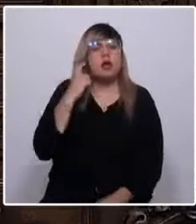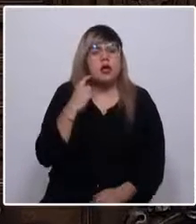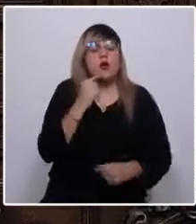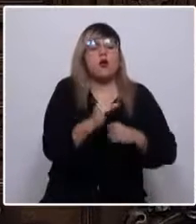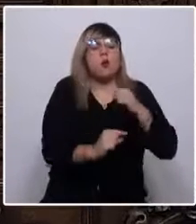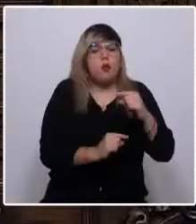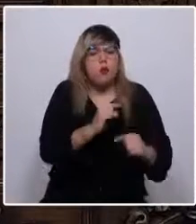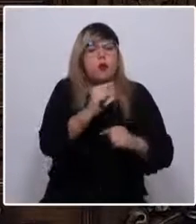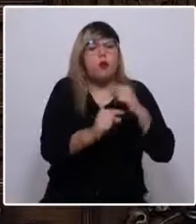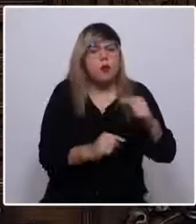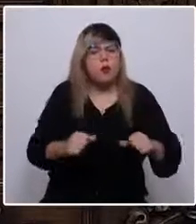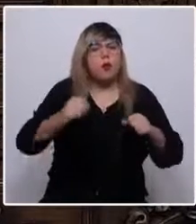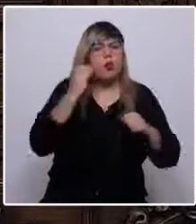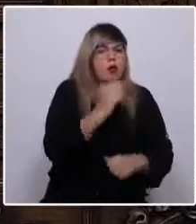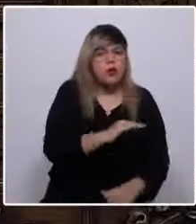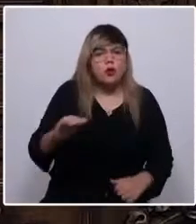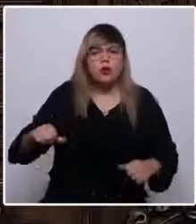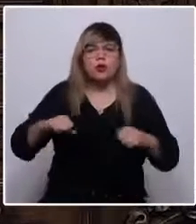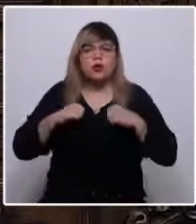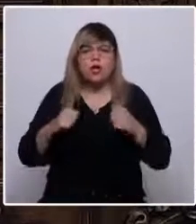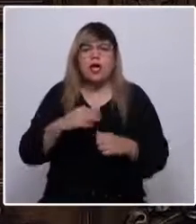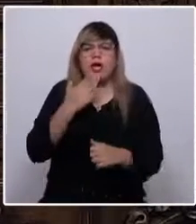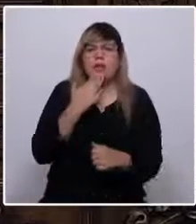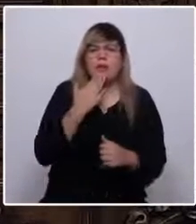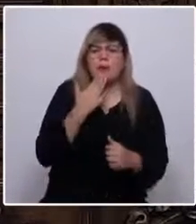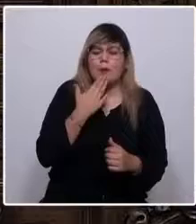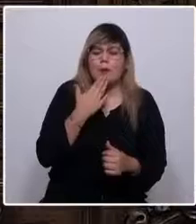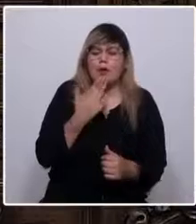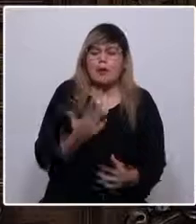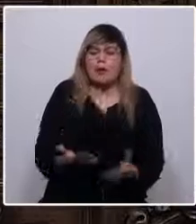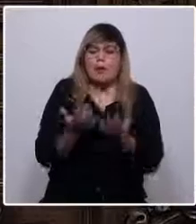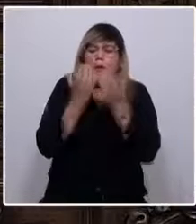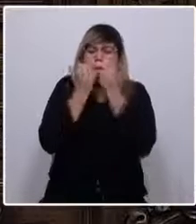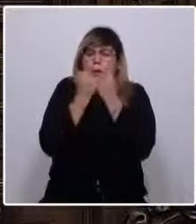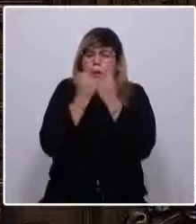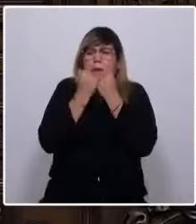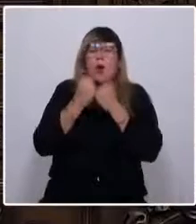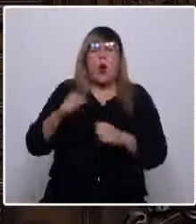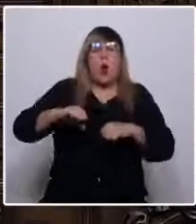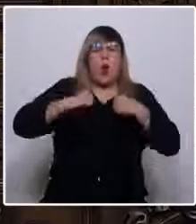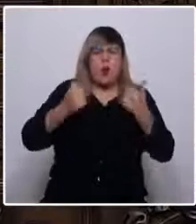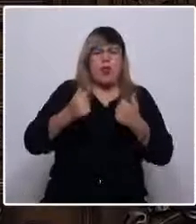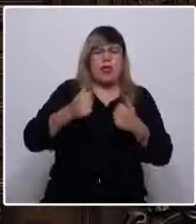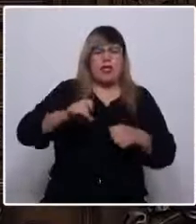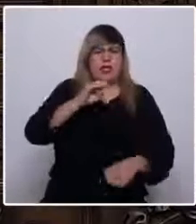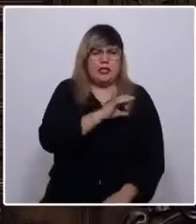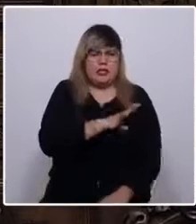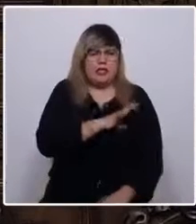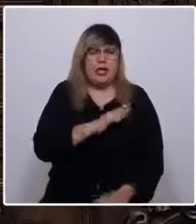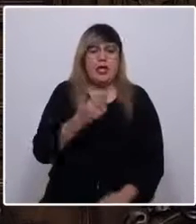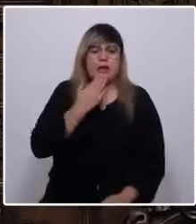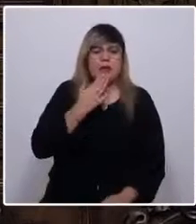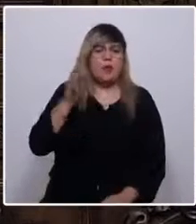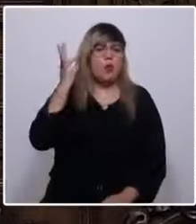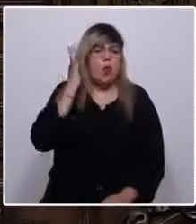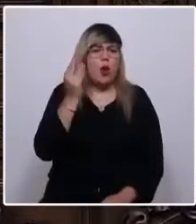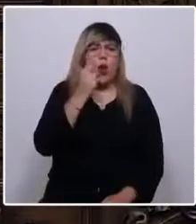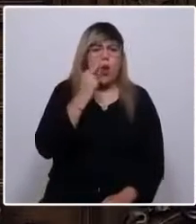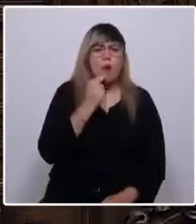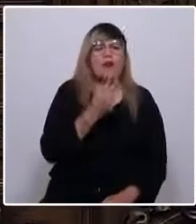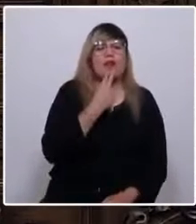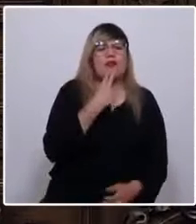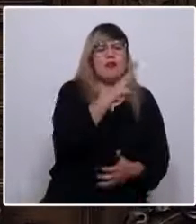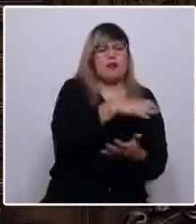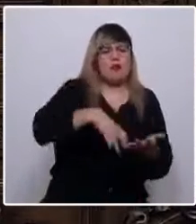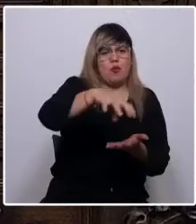niñas y adolescentes, creo en la oprimida y aplacada riqueza de los jóvenes populares de Chile y en esas mujeres y hombres pobladoras.